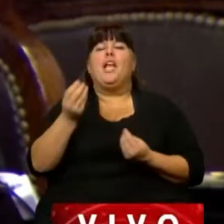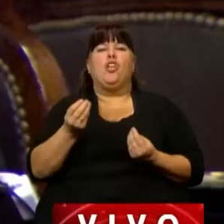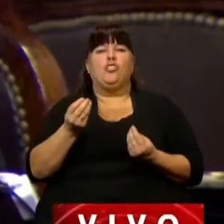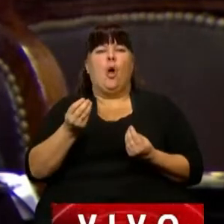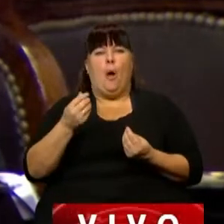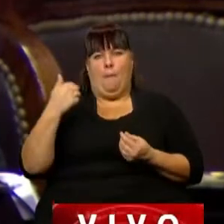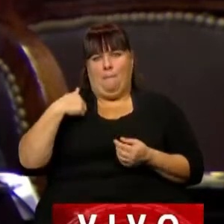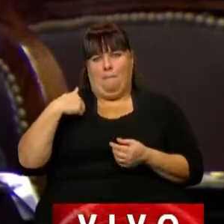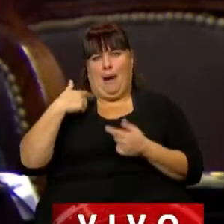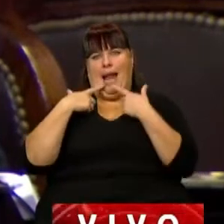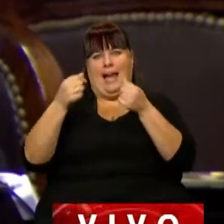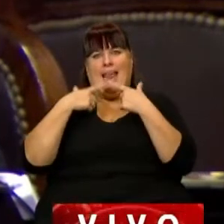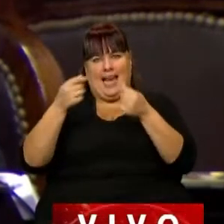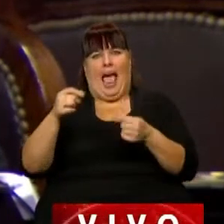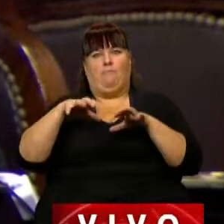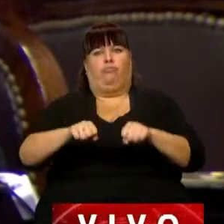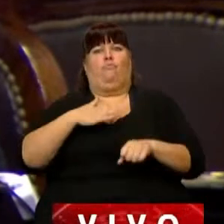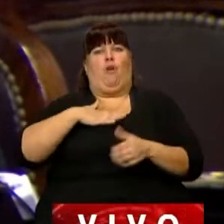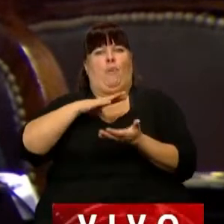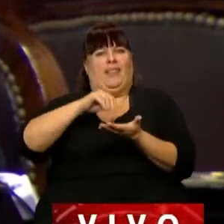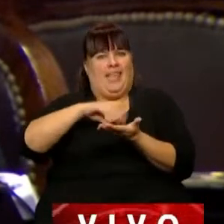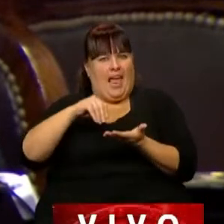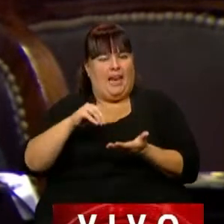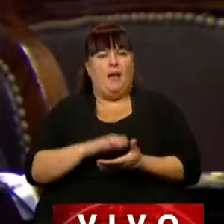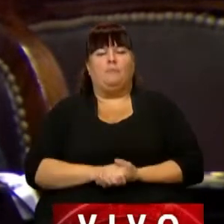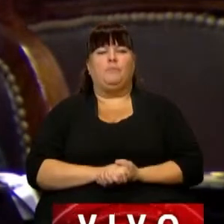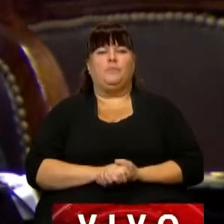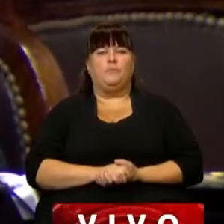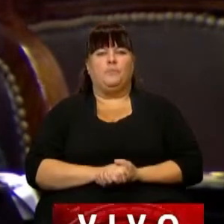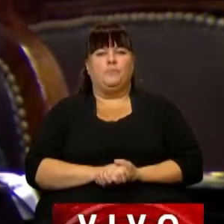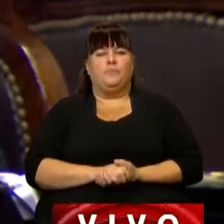nuestro reclamo de soberanía por ese espacio de territorio.